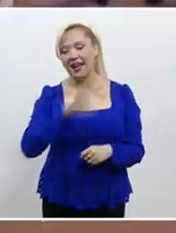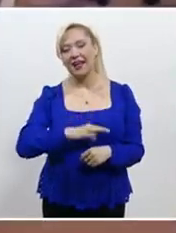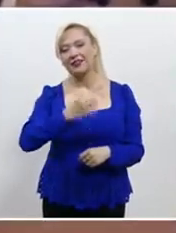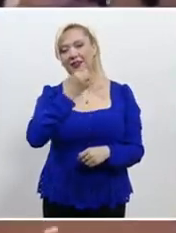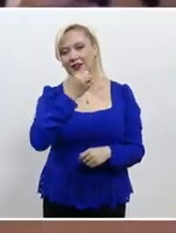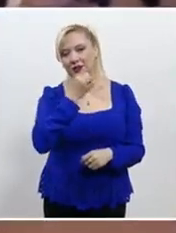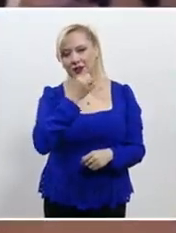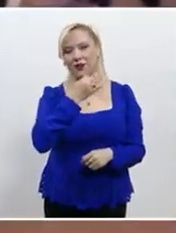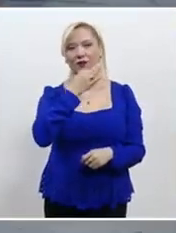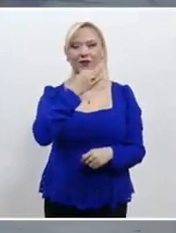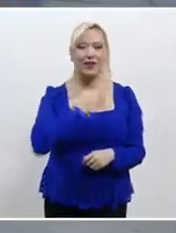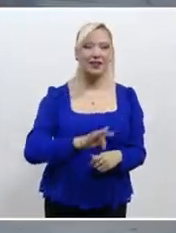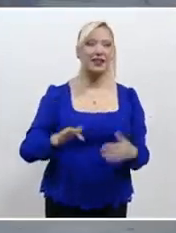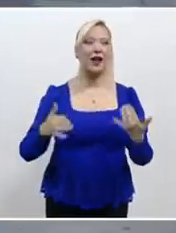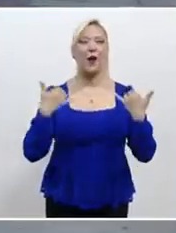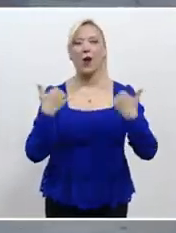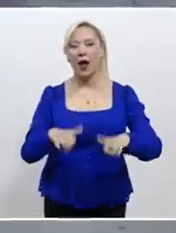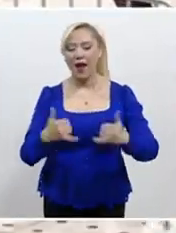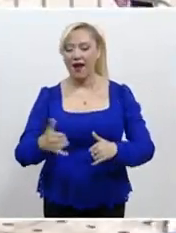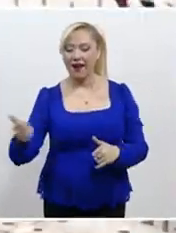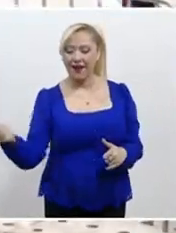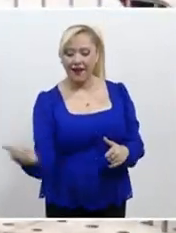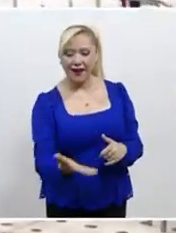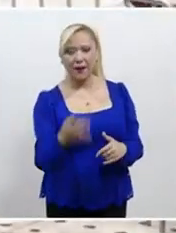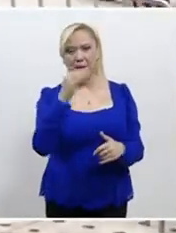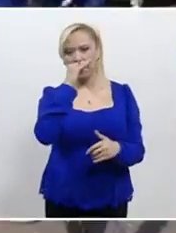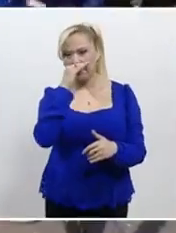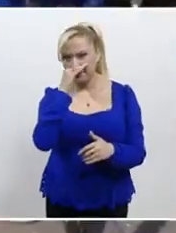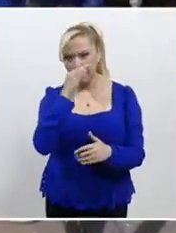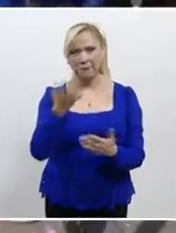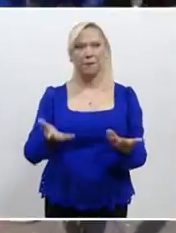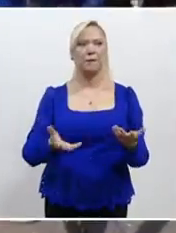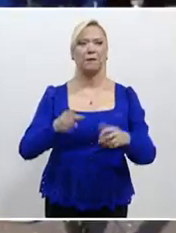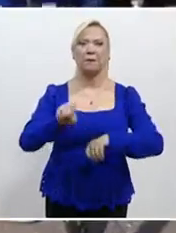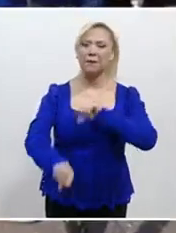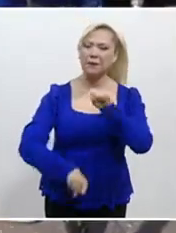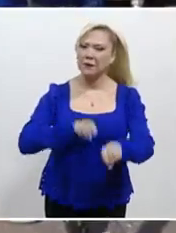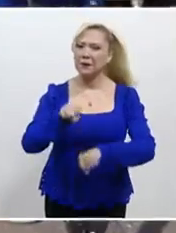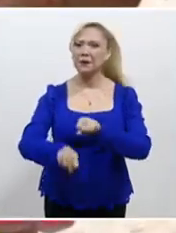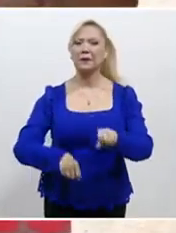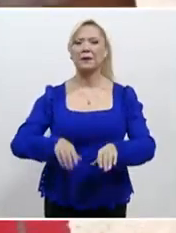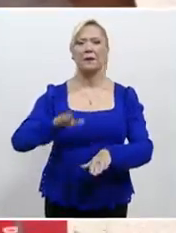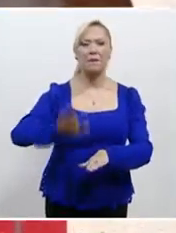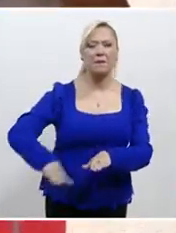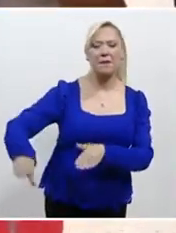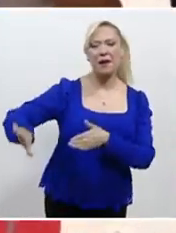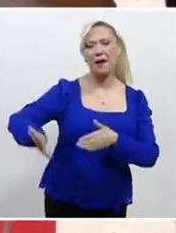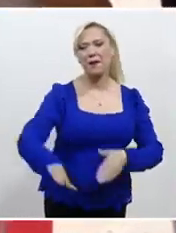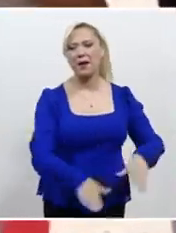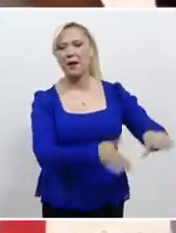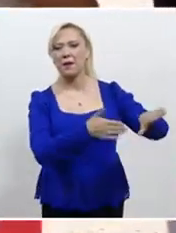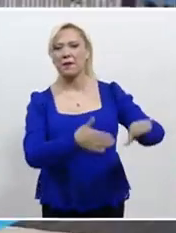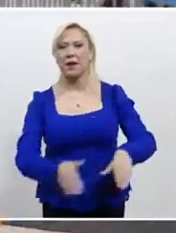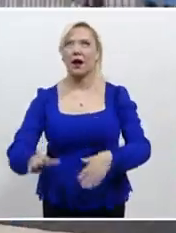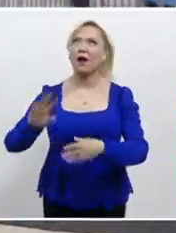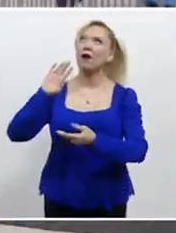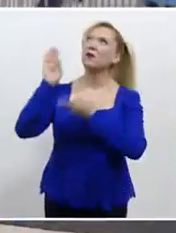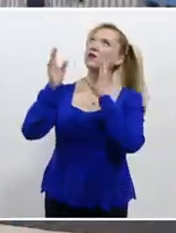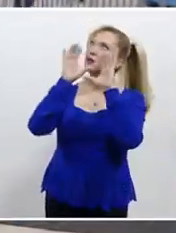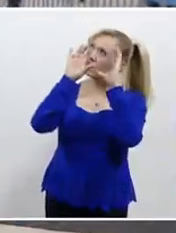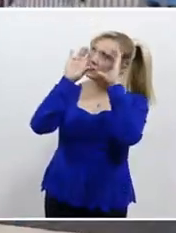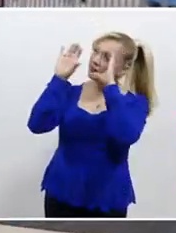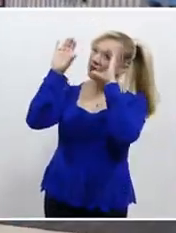libros gratuitos, juegos tradicionales, deportes, pista de bicicleta y patines, un planetario móvil y hasta presentaciones